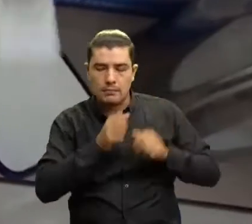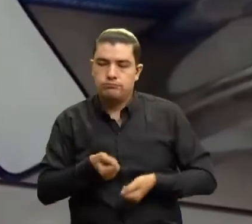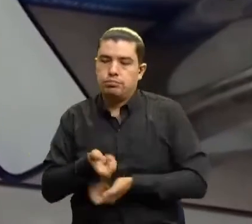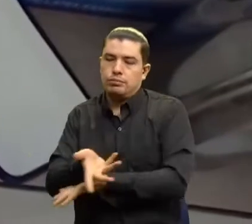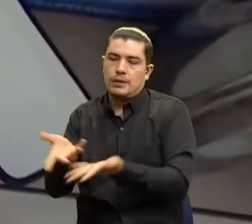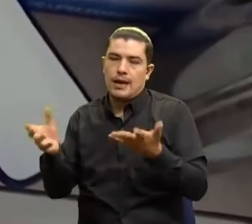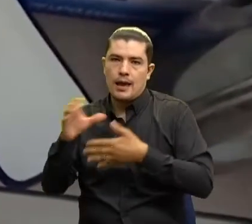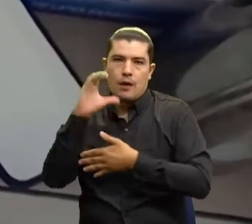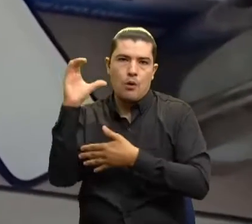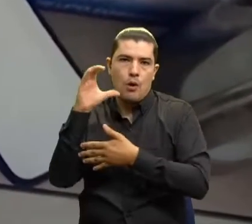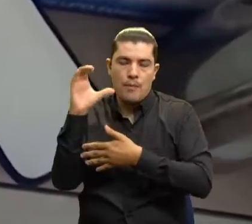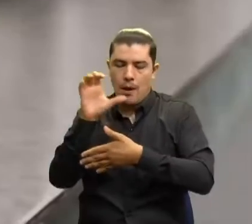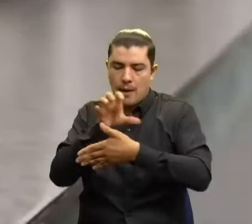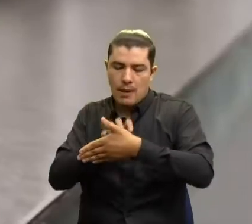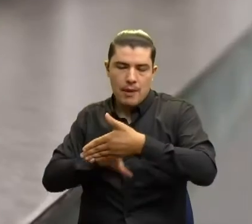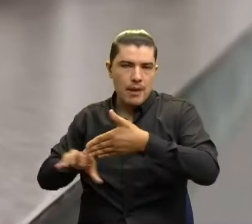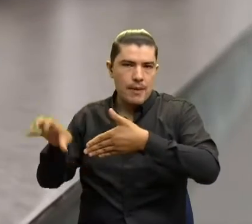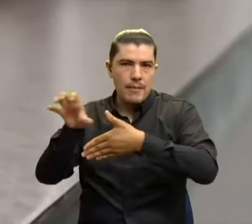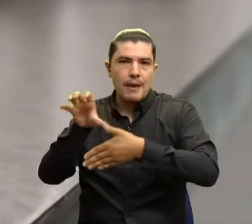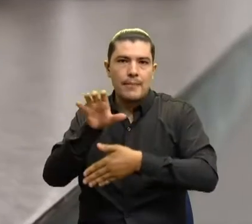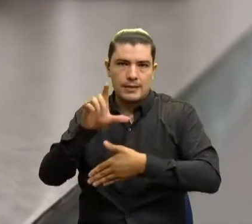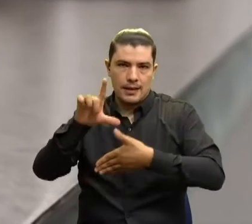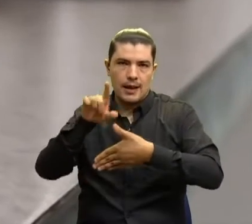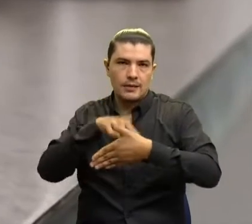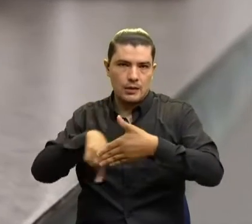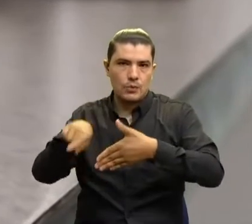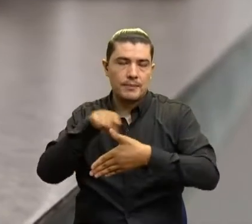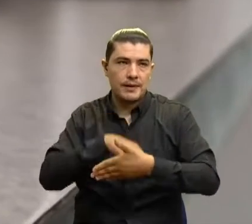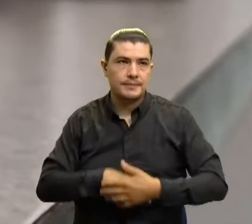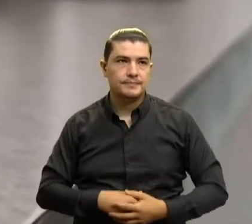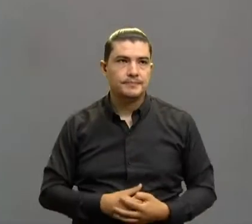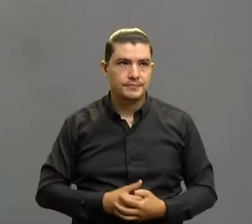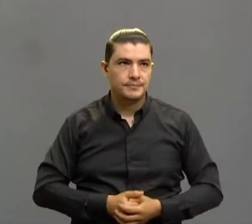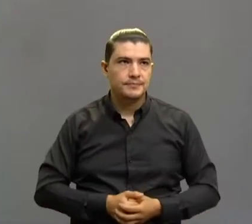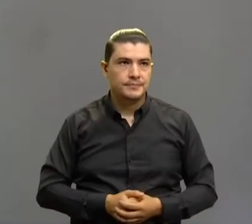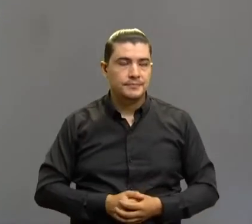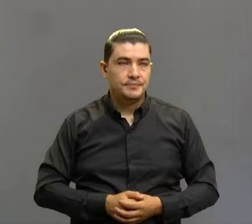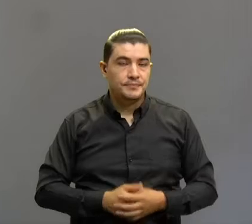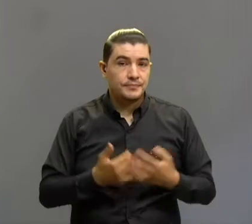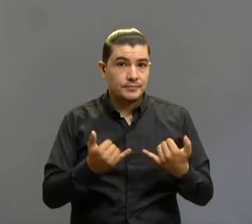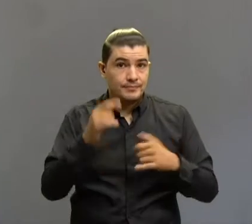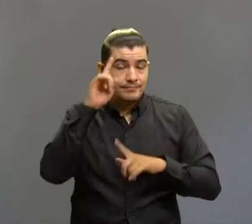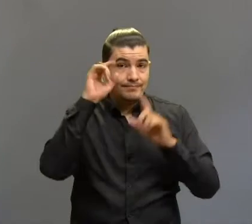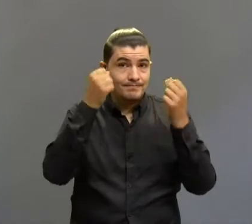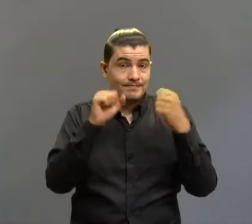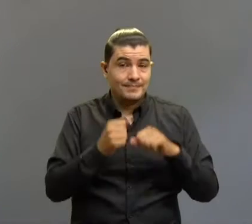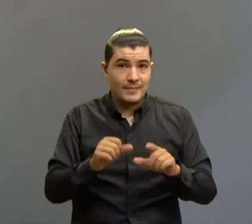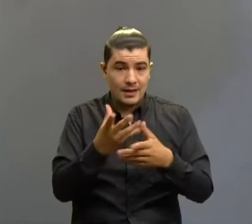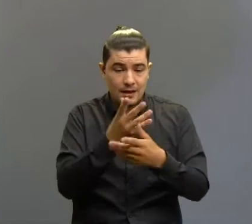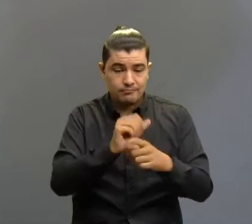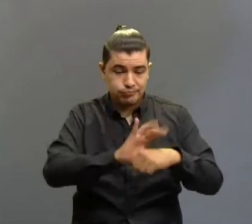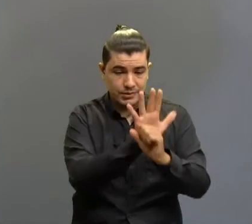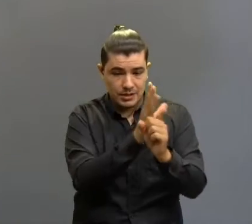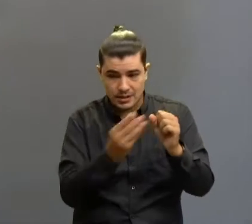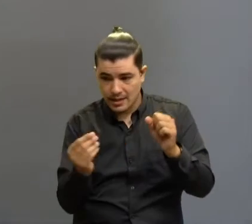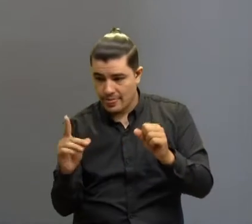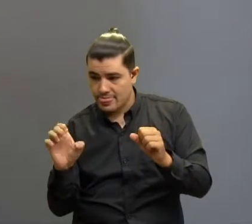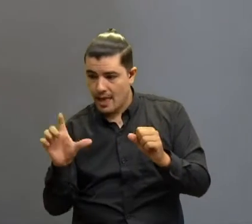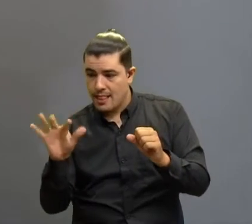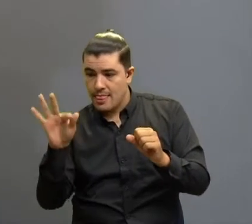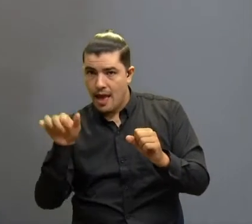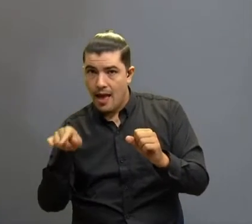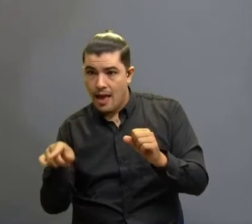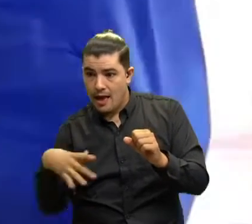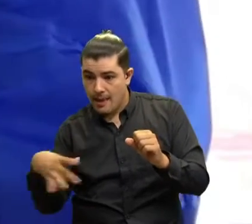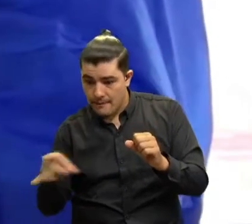riesgo de sufrir COVID-19 grave, pero existe la preocupación que la variante Delta, altamente contagiosa, pueda conducir a casos